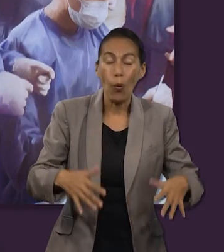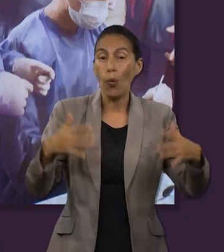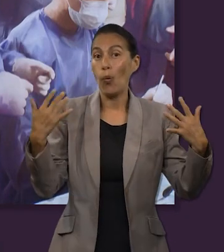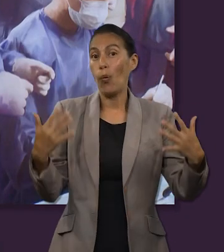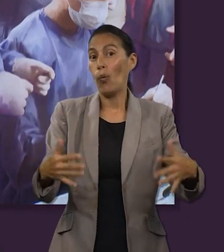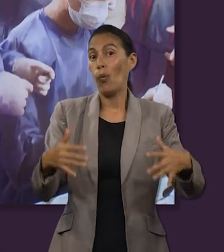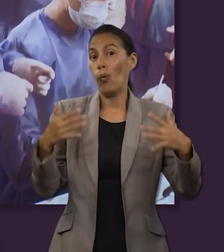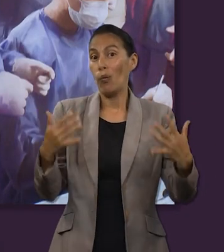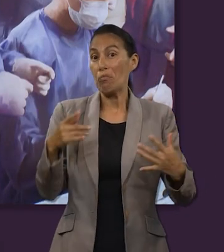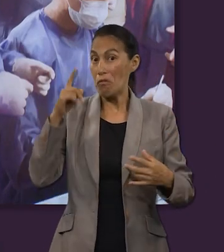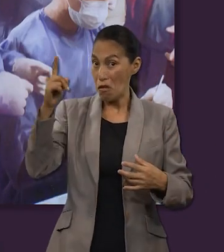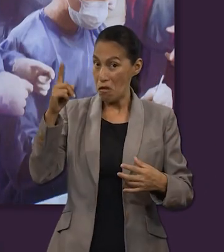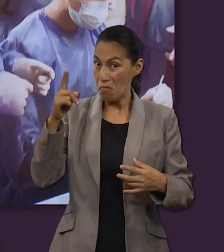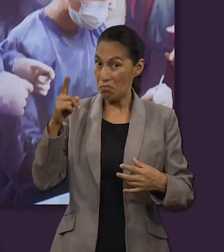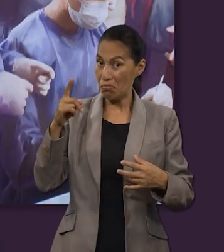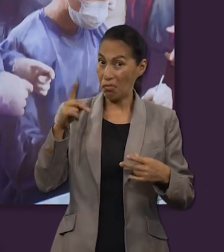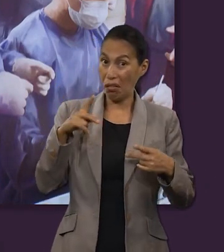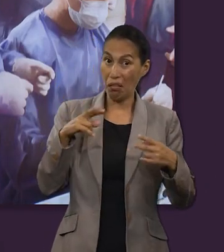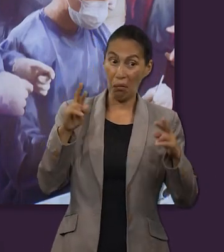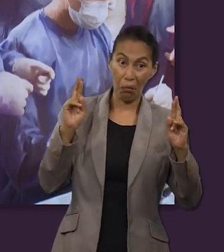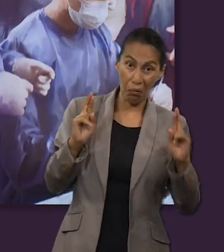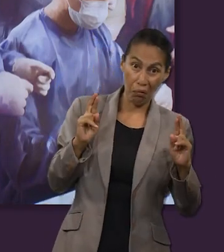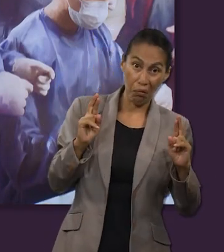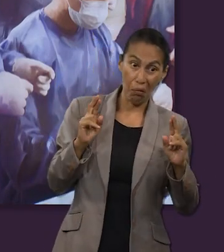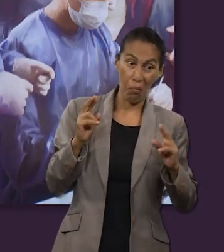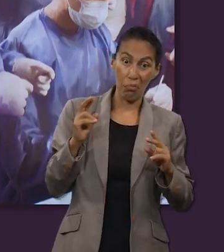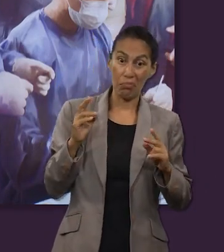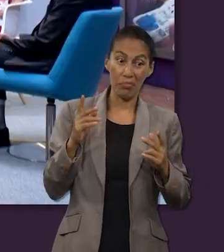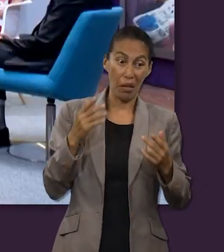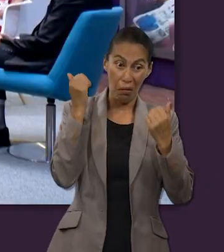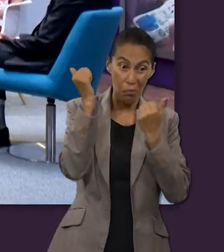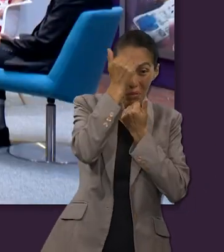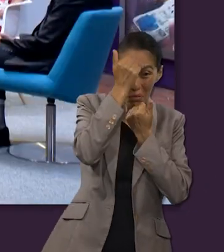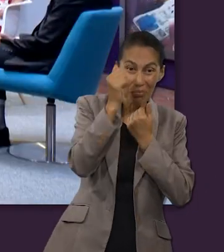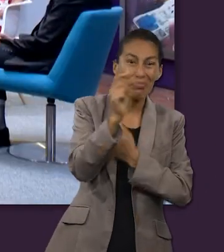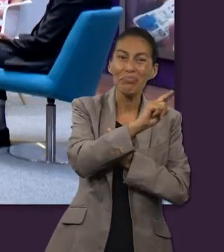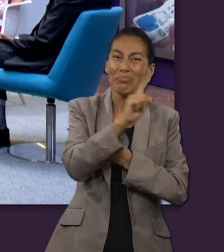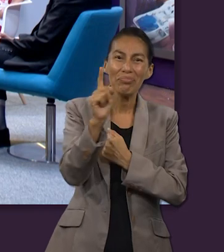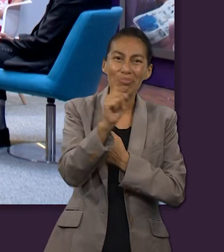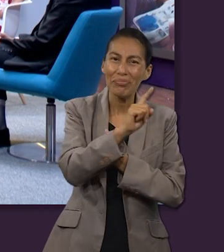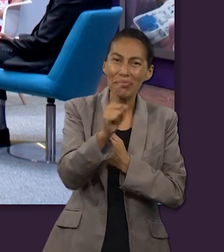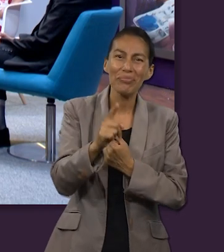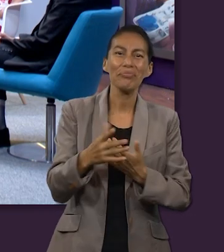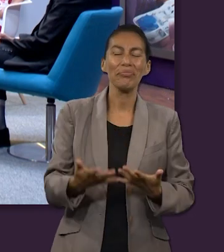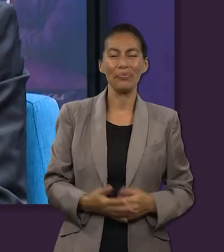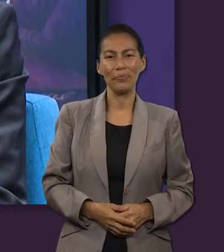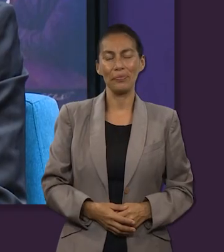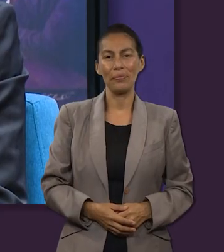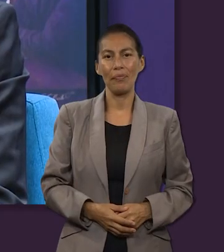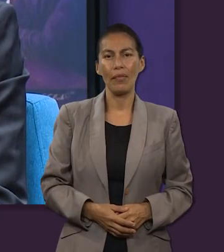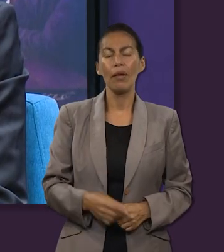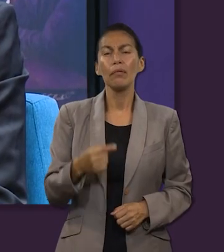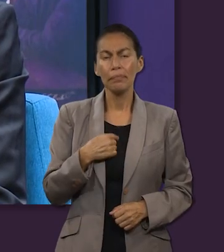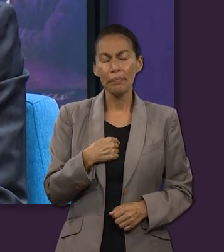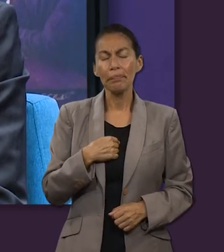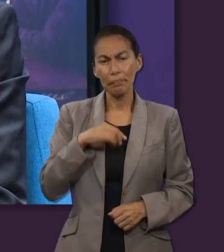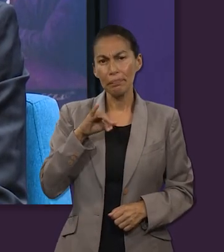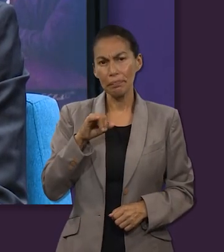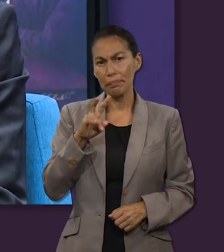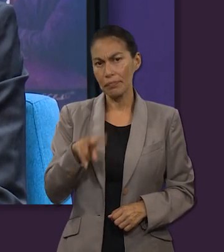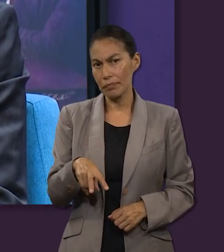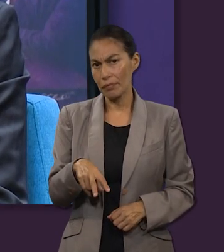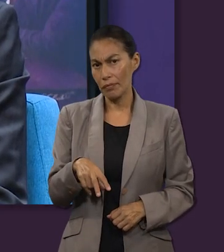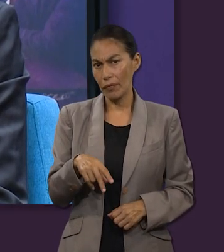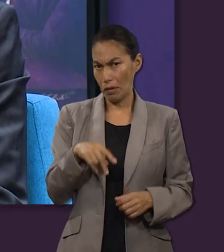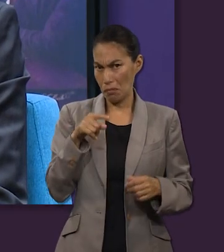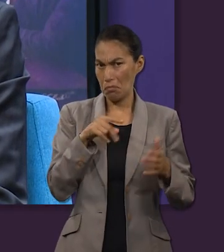por la humanidad que no le permitió a Jesús rendirse. En mi caso hoy me sorprendió mucho en